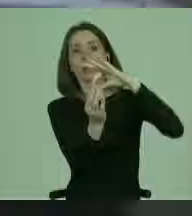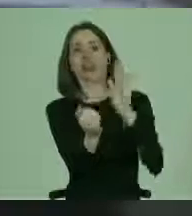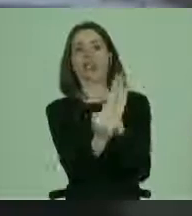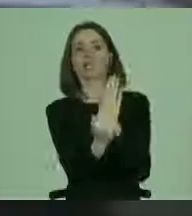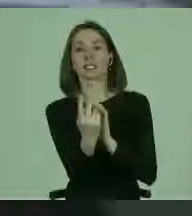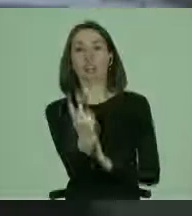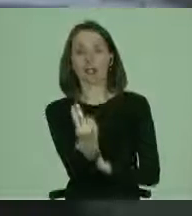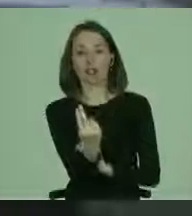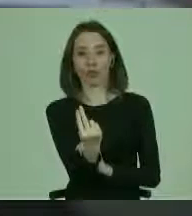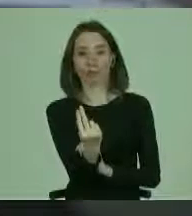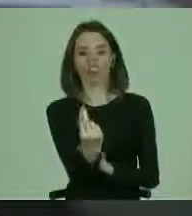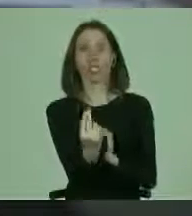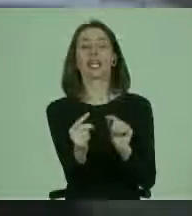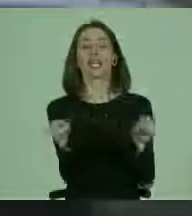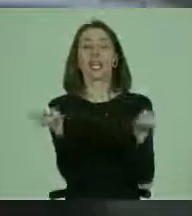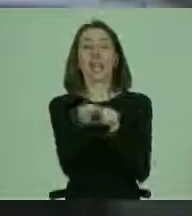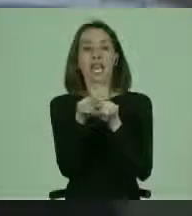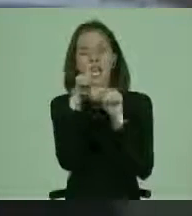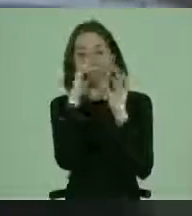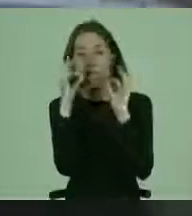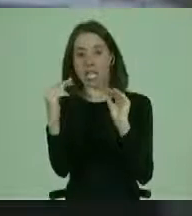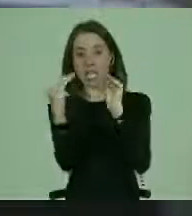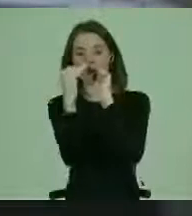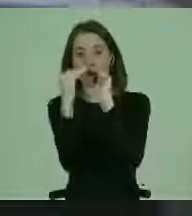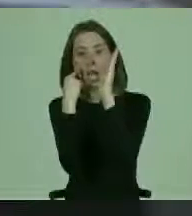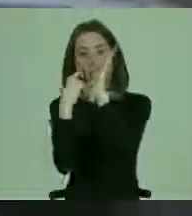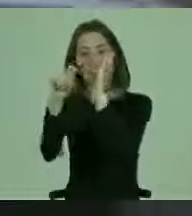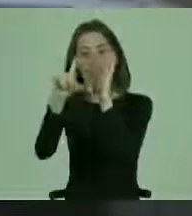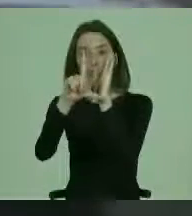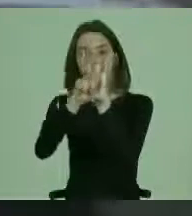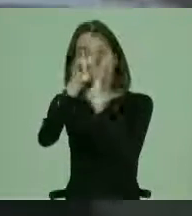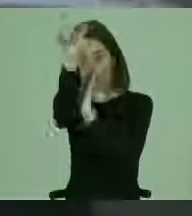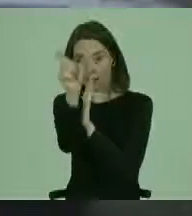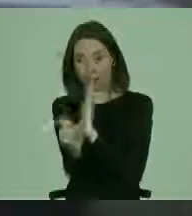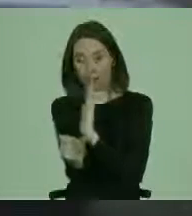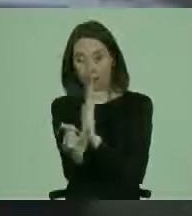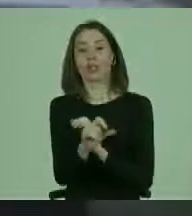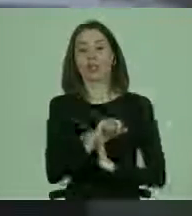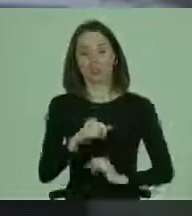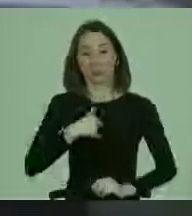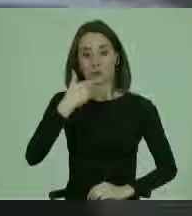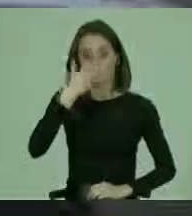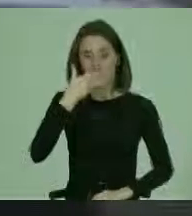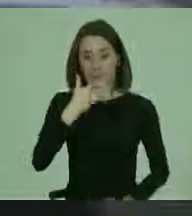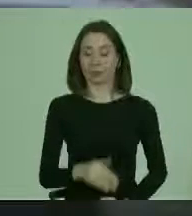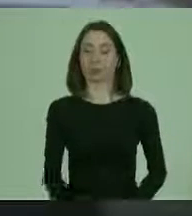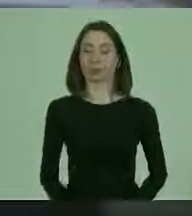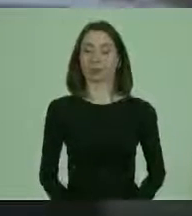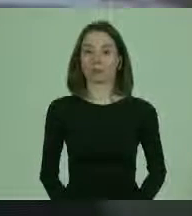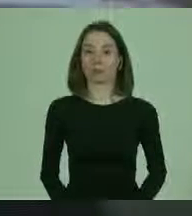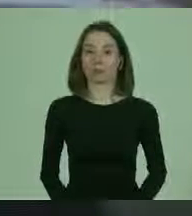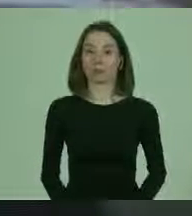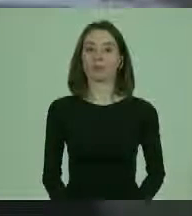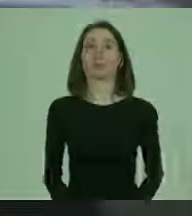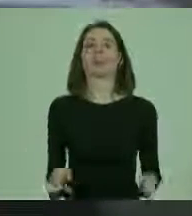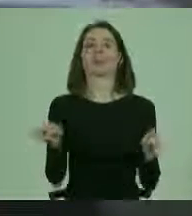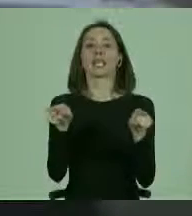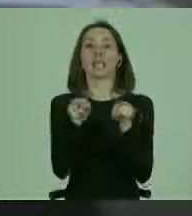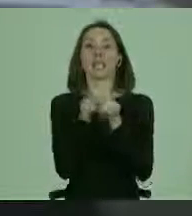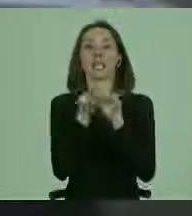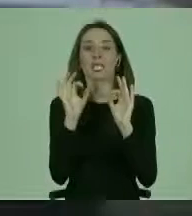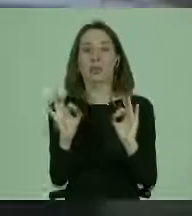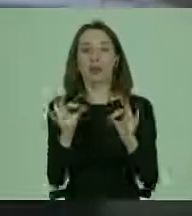12 sobre igual reconocimiento como persona ante la ley, al cual me voy a referir. Luego, la igualdad de